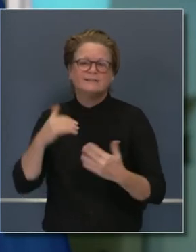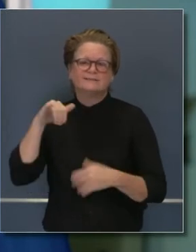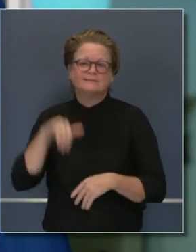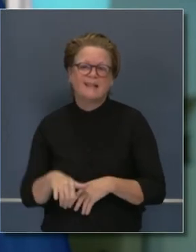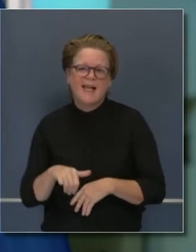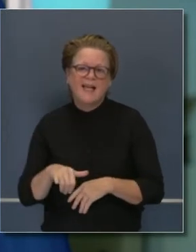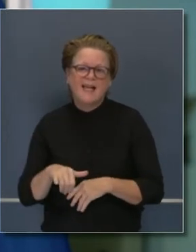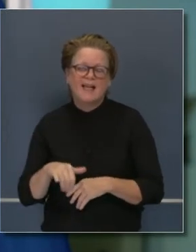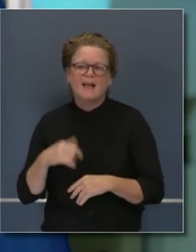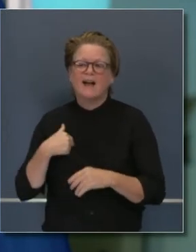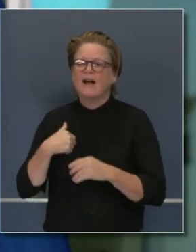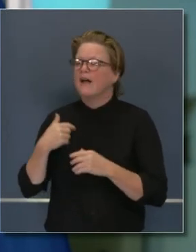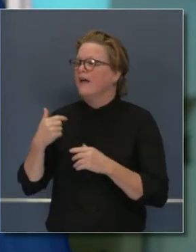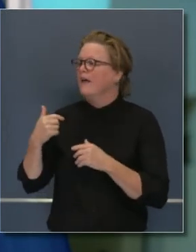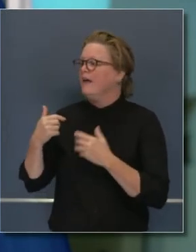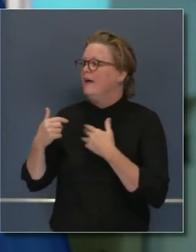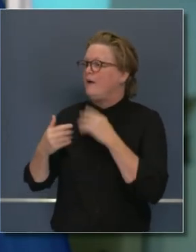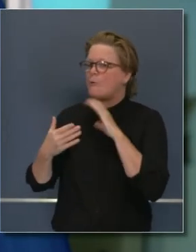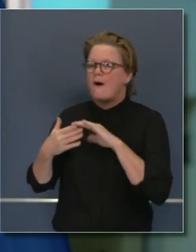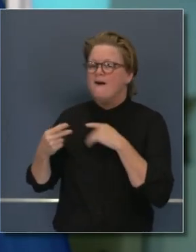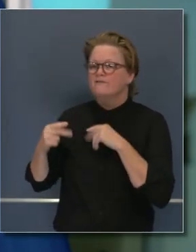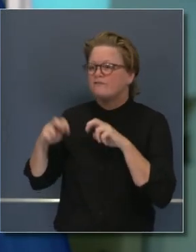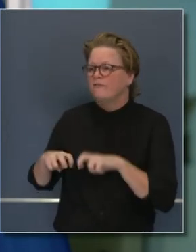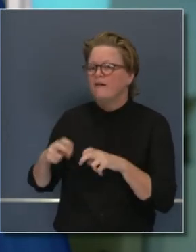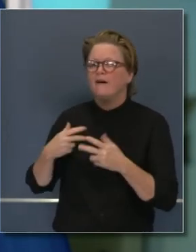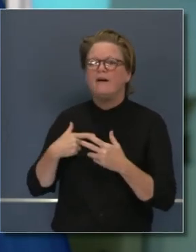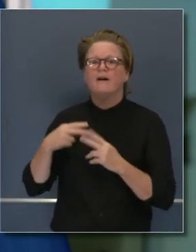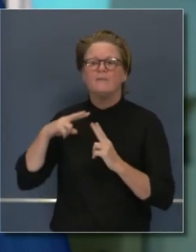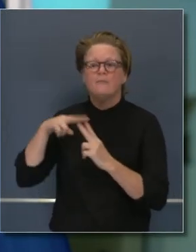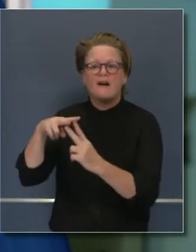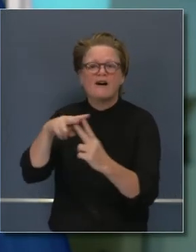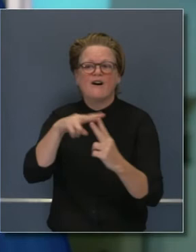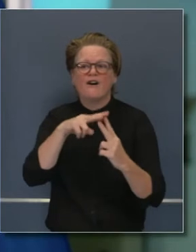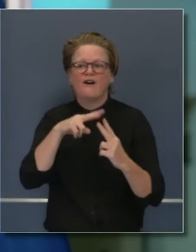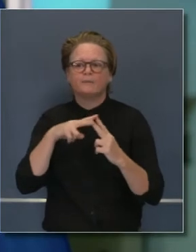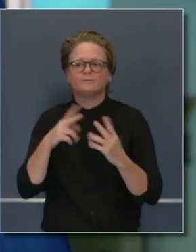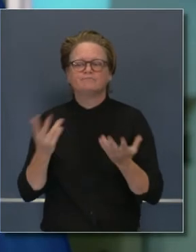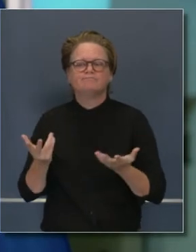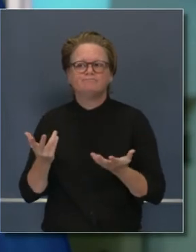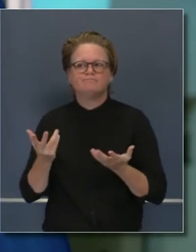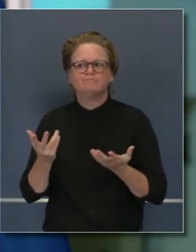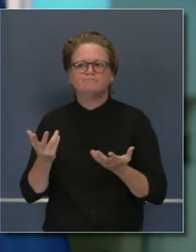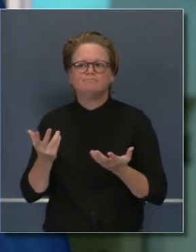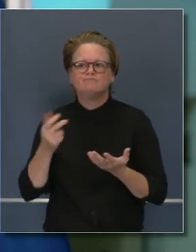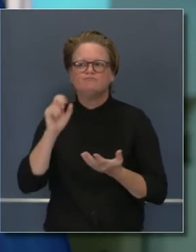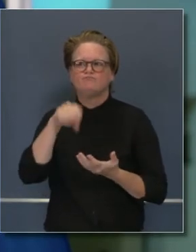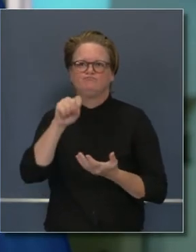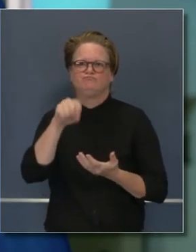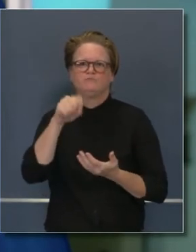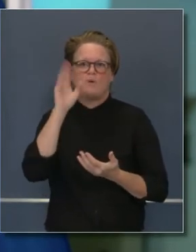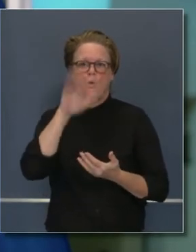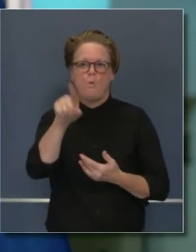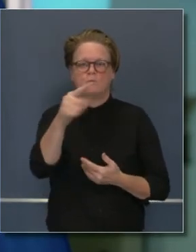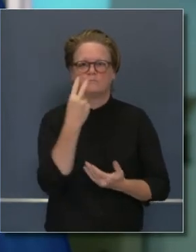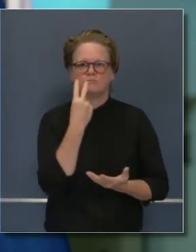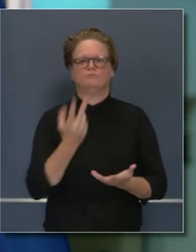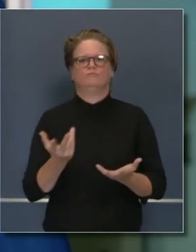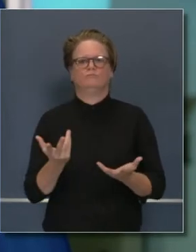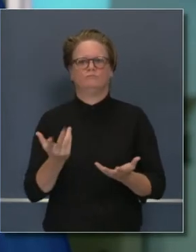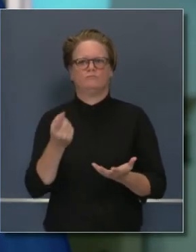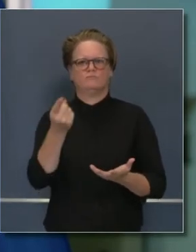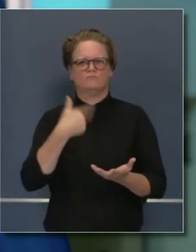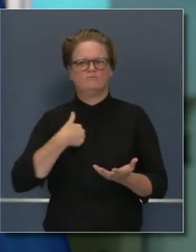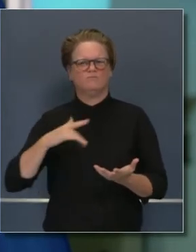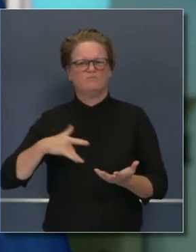decidí quedarme con mi esposa y otras parejas que estábamos al aire libre. Y podemos reñir sobre las pautas,